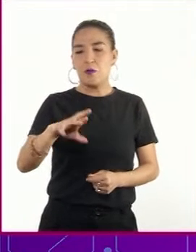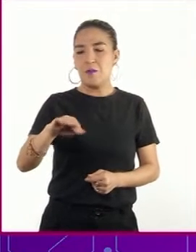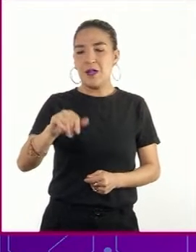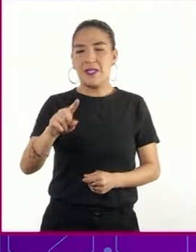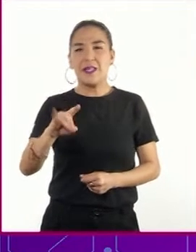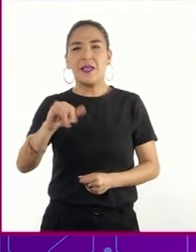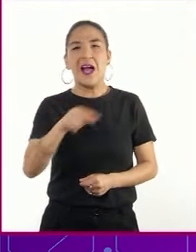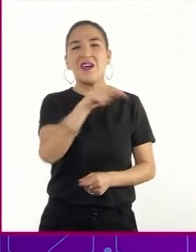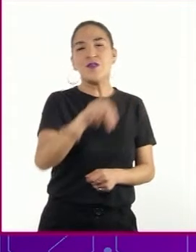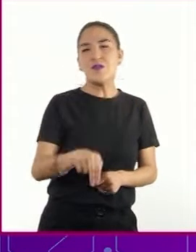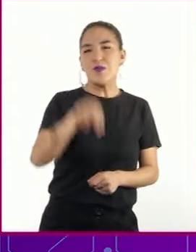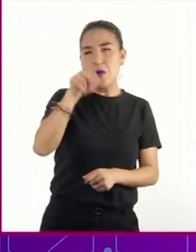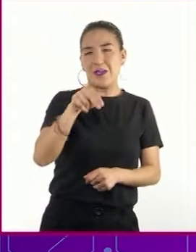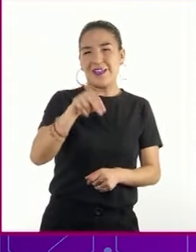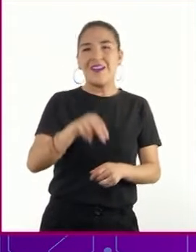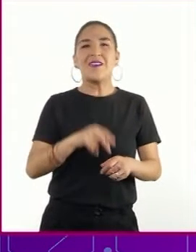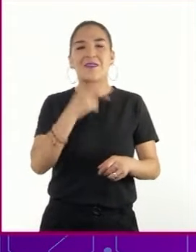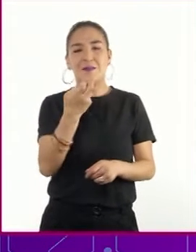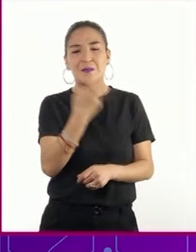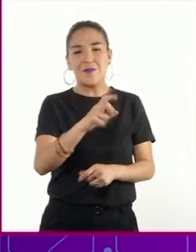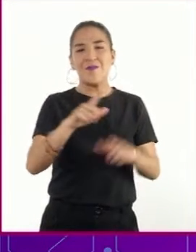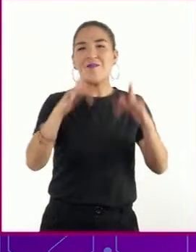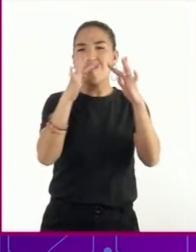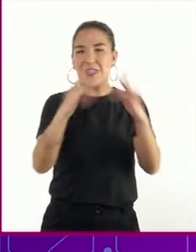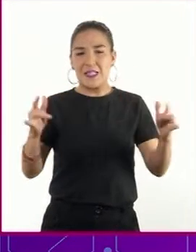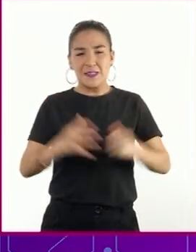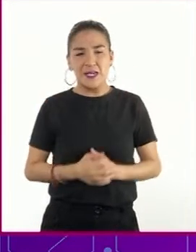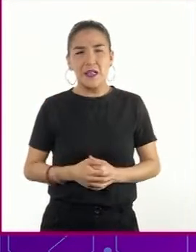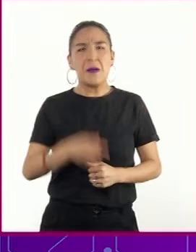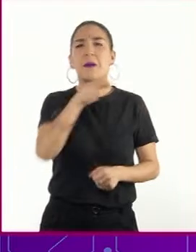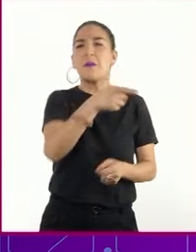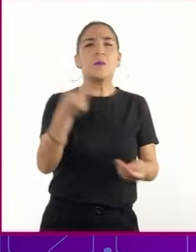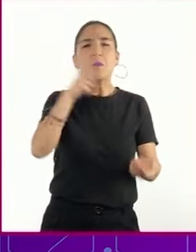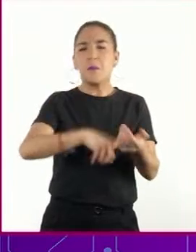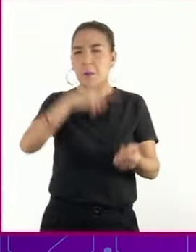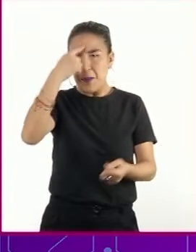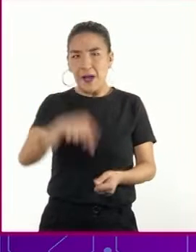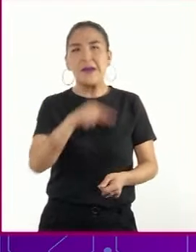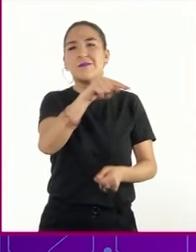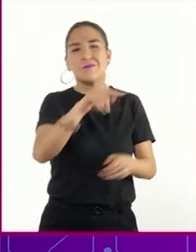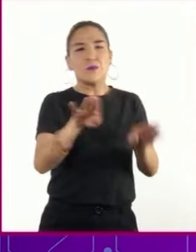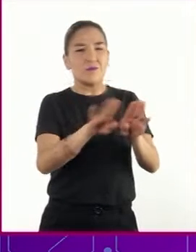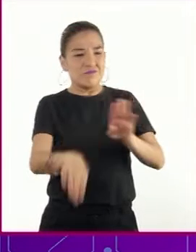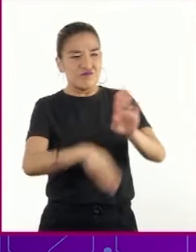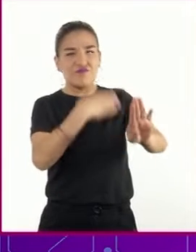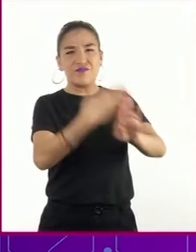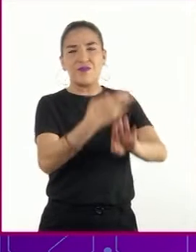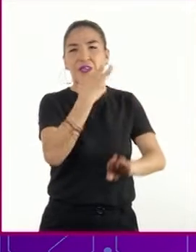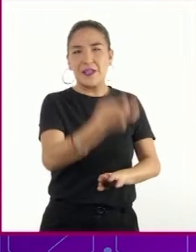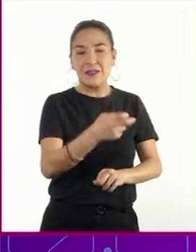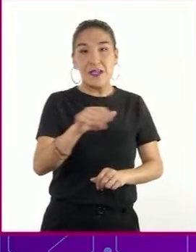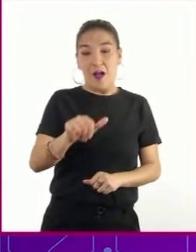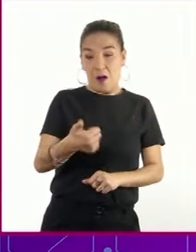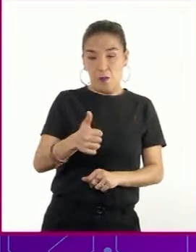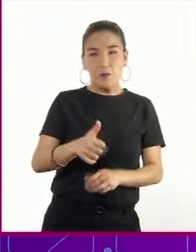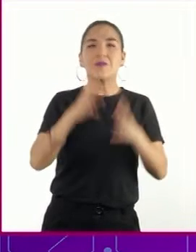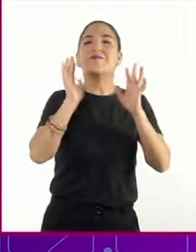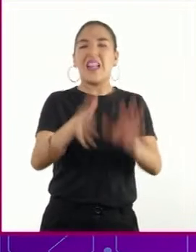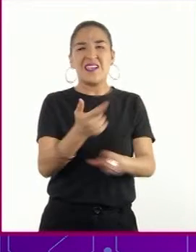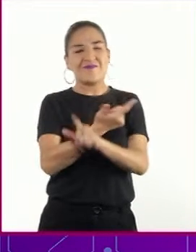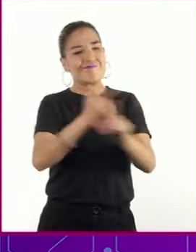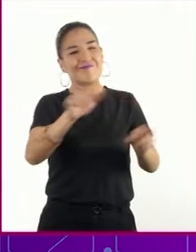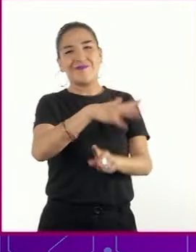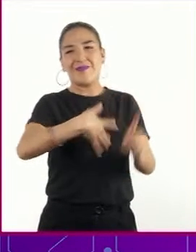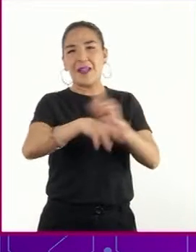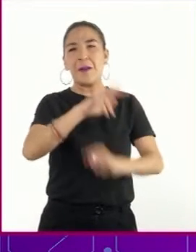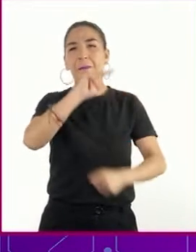al norte de Francia. Así, abrían el frente occidental para la contraofensiva aliada. En agosto, liberaron la ciudad de